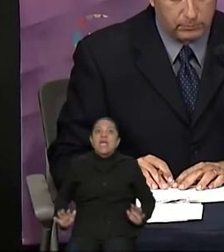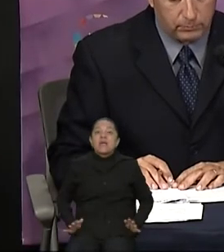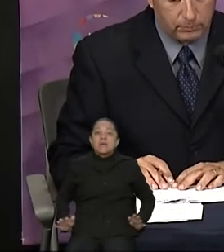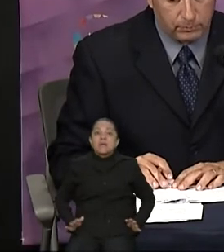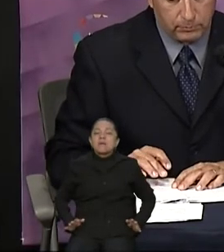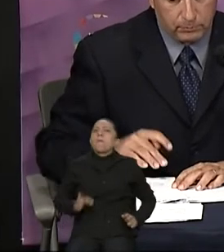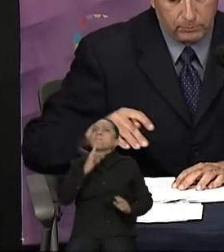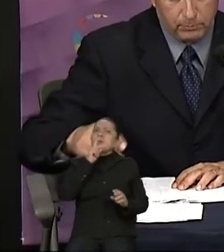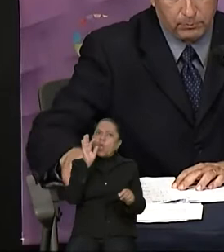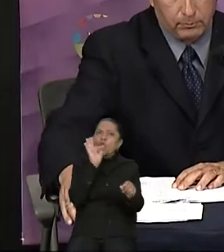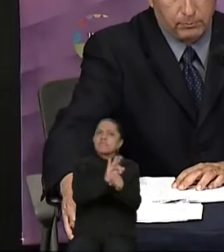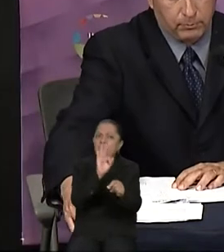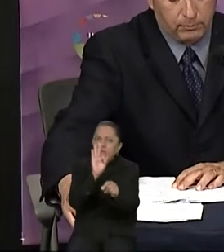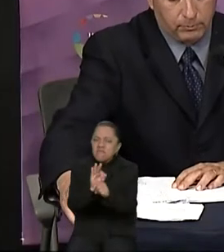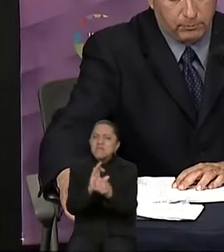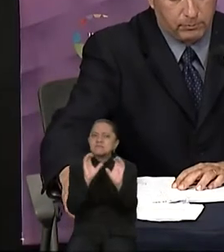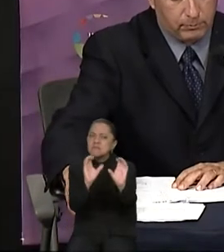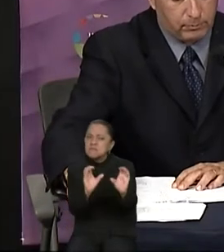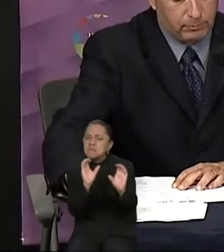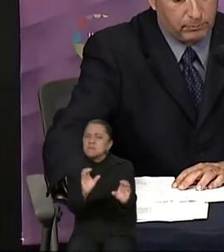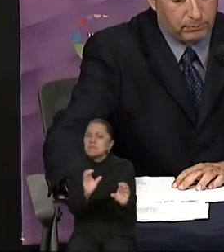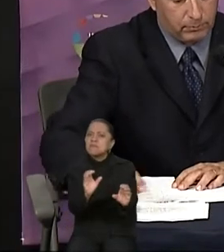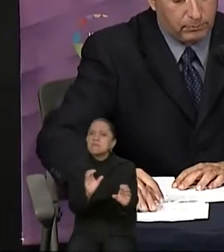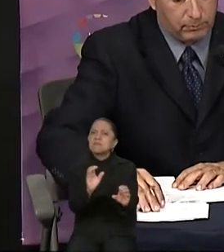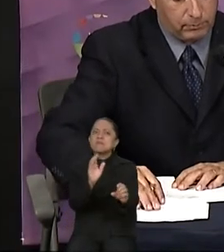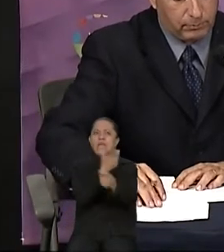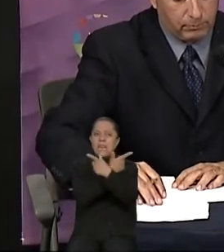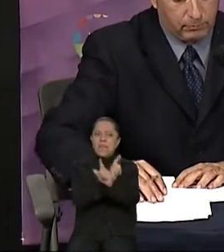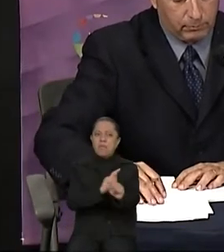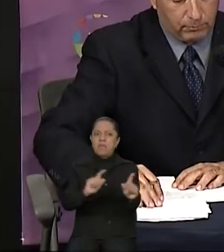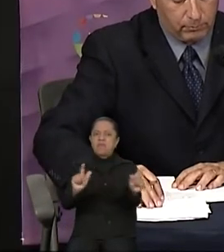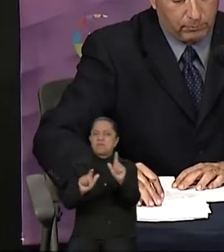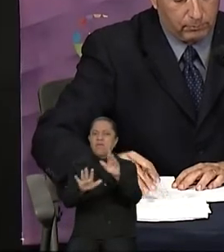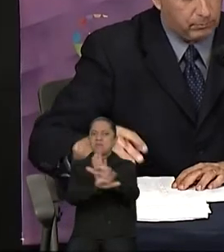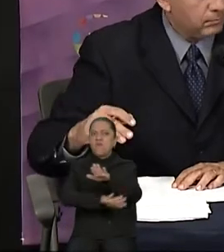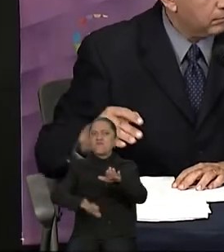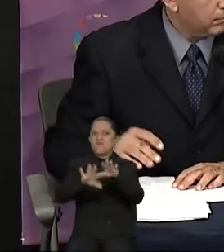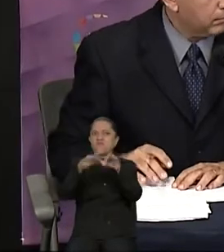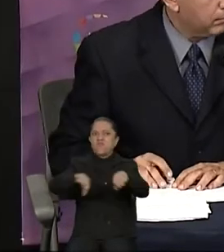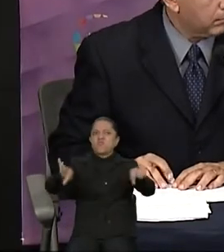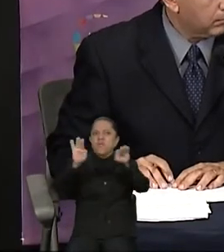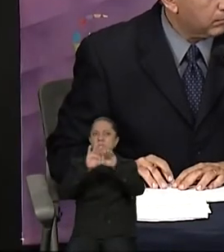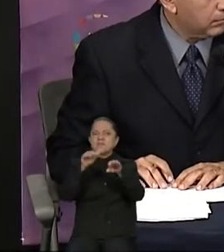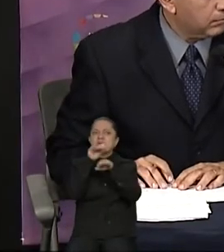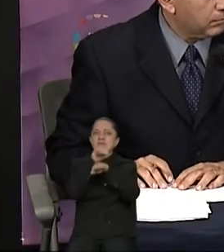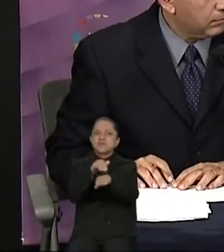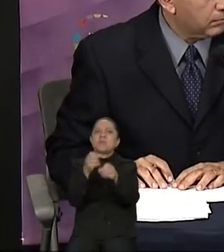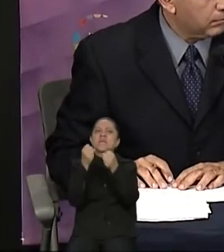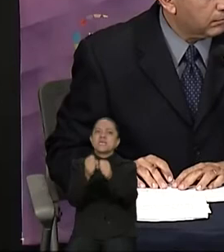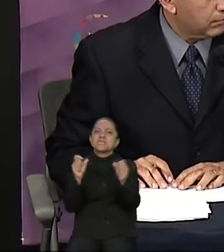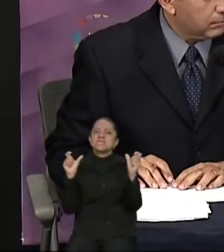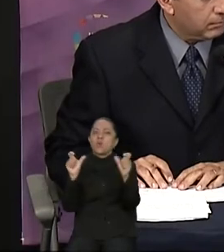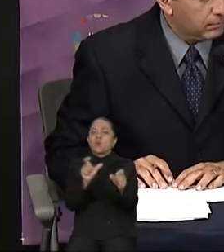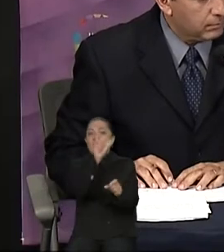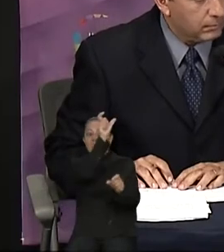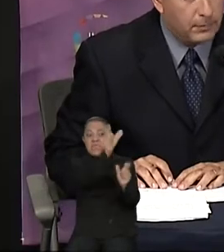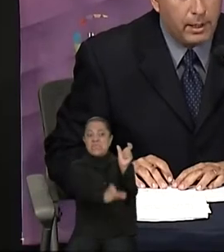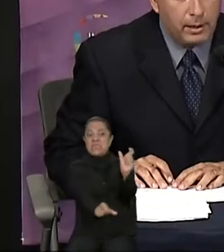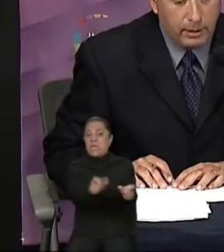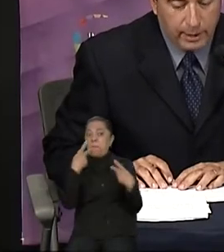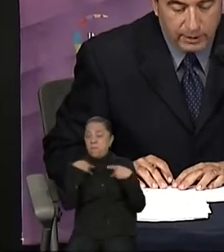protección de los derechos y libertades fundamentales en materia de seguridad e integridad personal? Gracias.